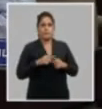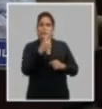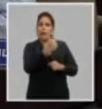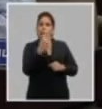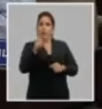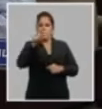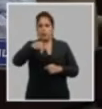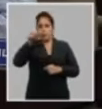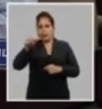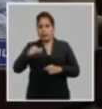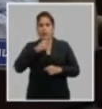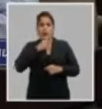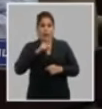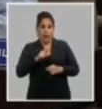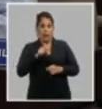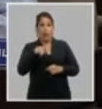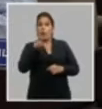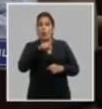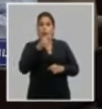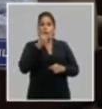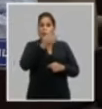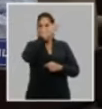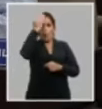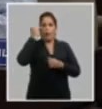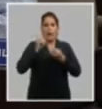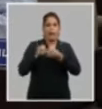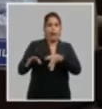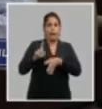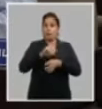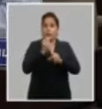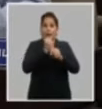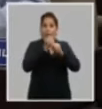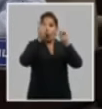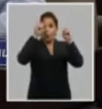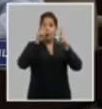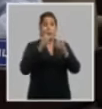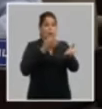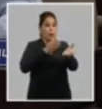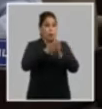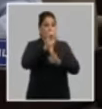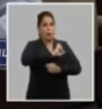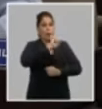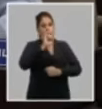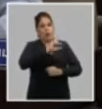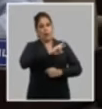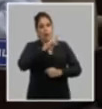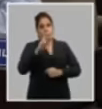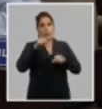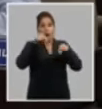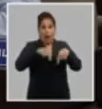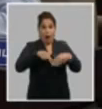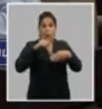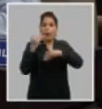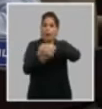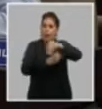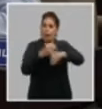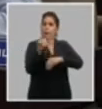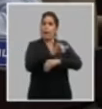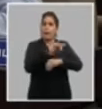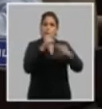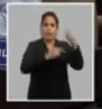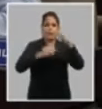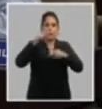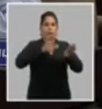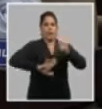personas y por eso no podemos ejercer solo el trabajo político por lo que ya logró la revolución eso tiene que convertirse en la